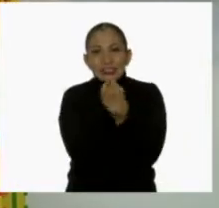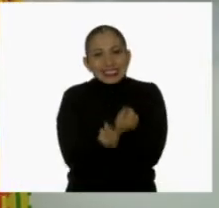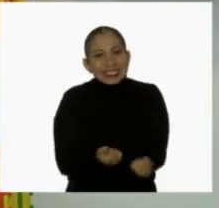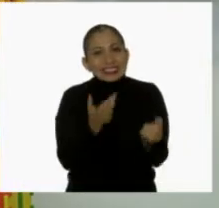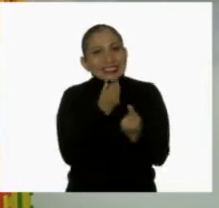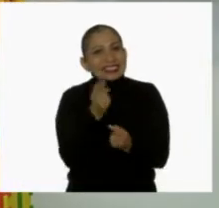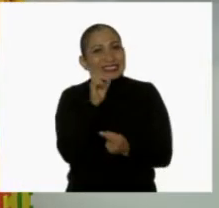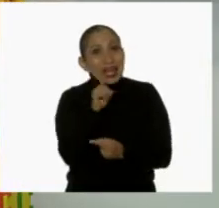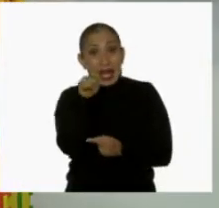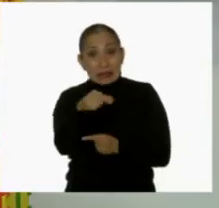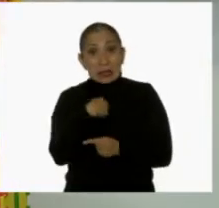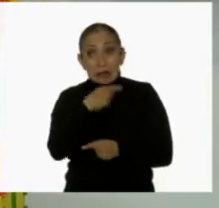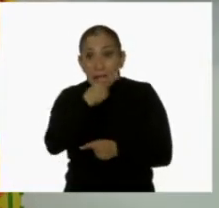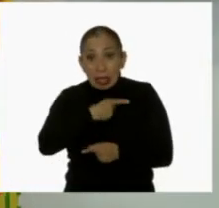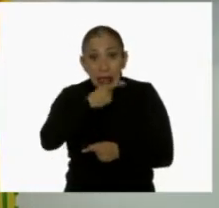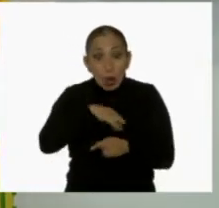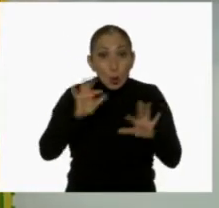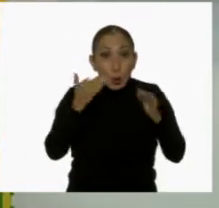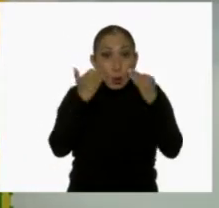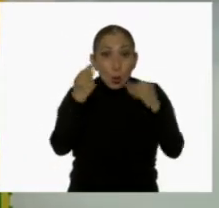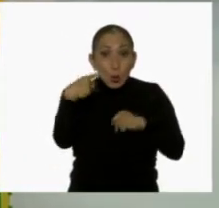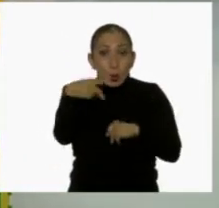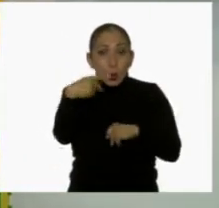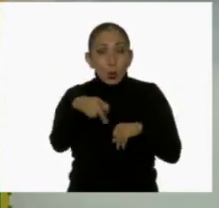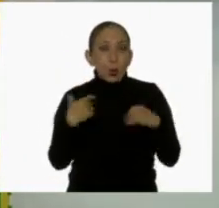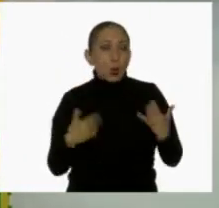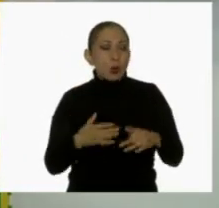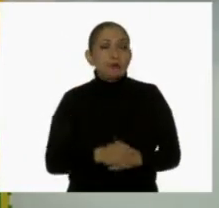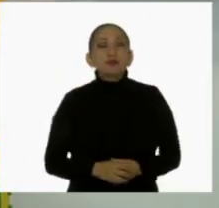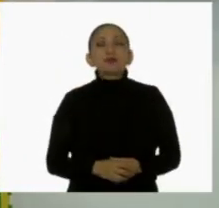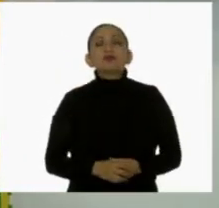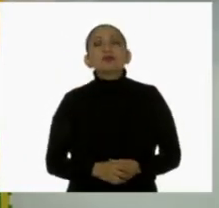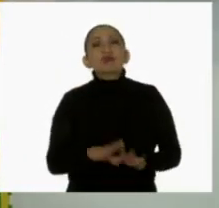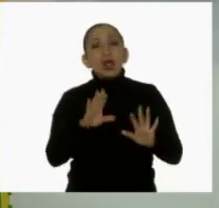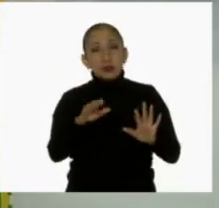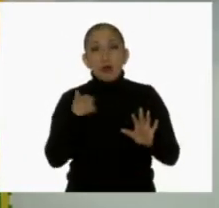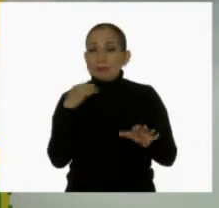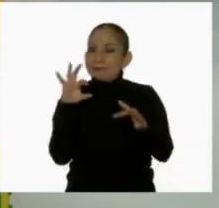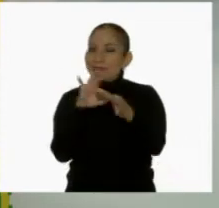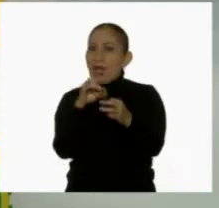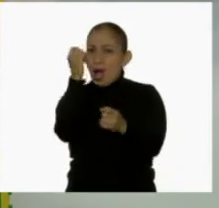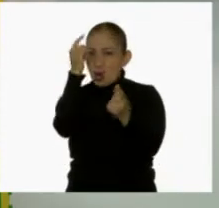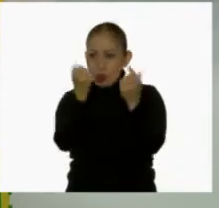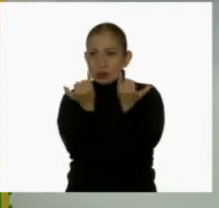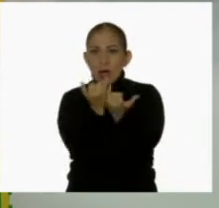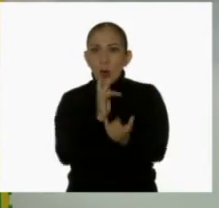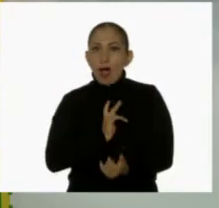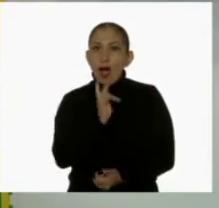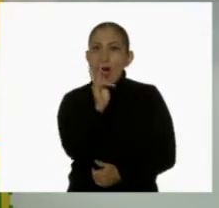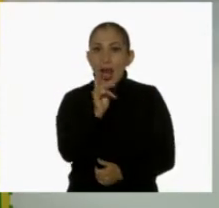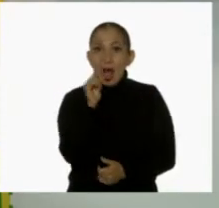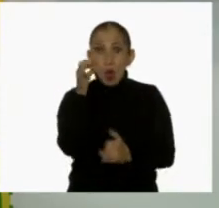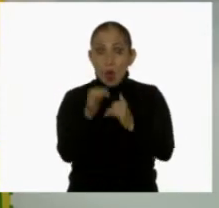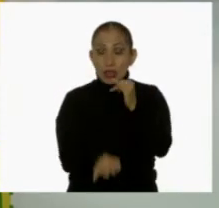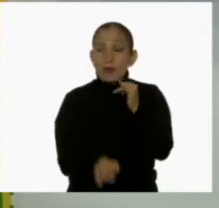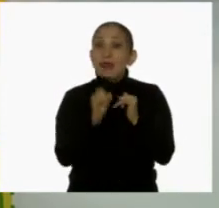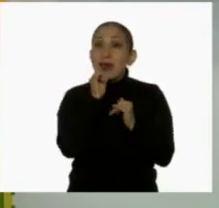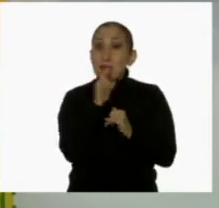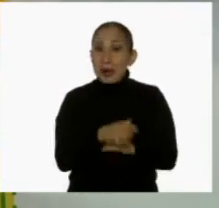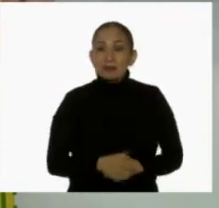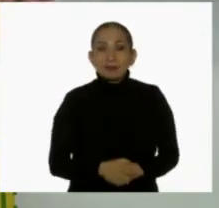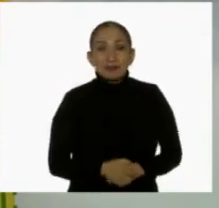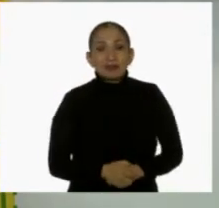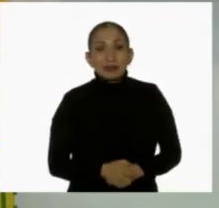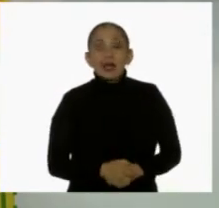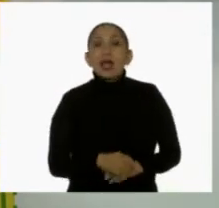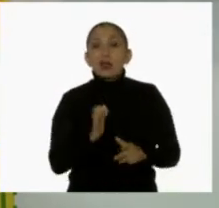y a los niños por estos reveladores testimonios que nos hicieron llegar. Me identifiqué con algunos de ellos, este último también, por ejemplo.